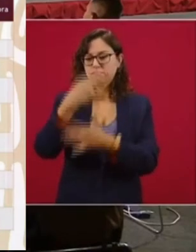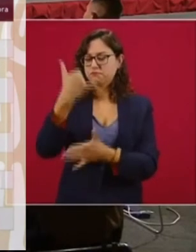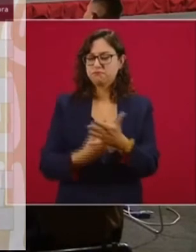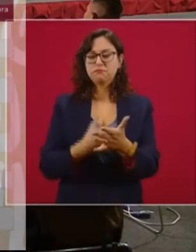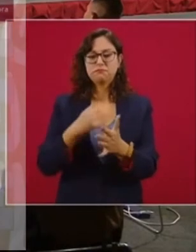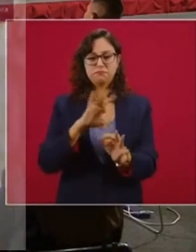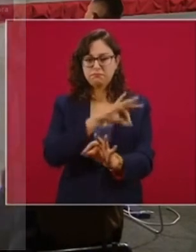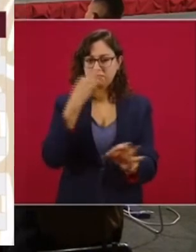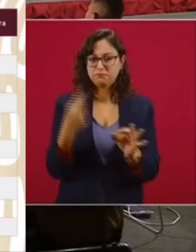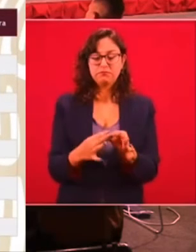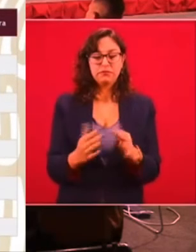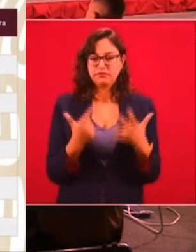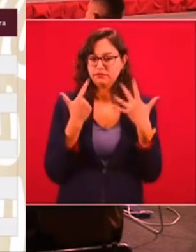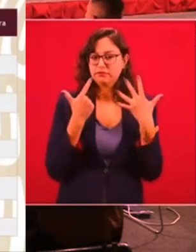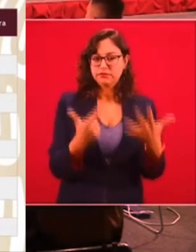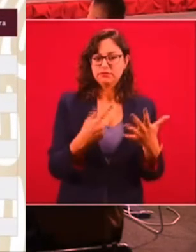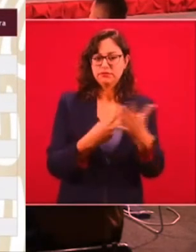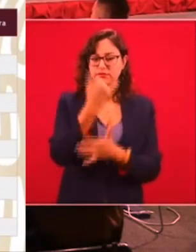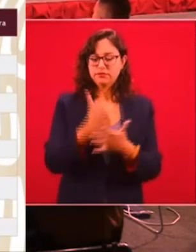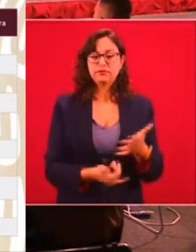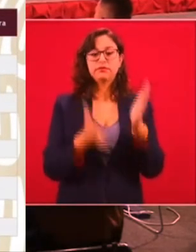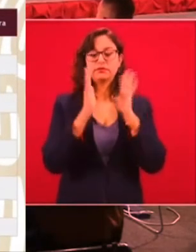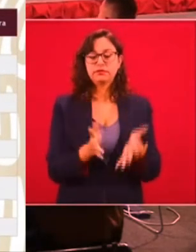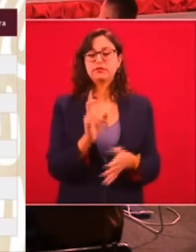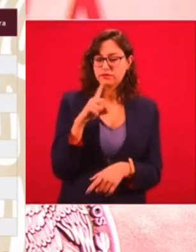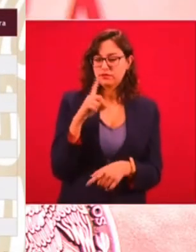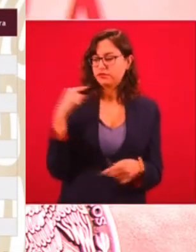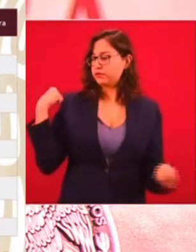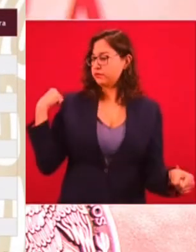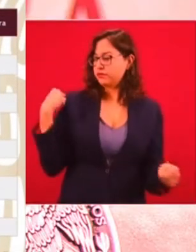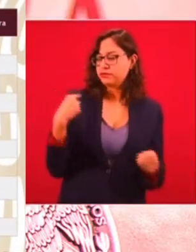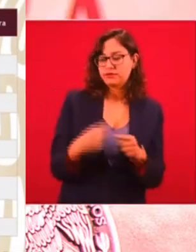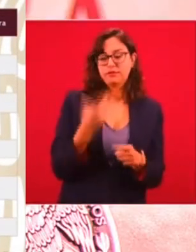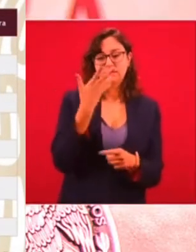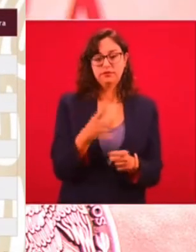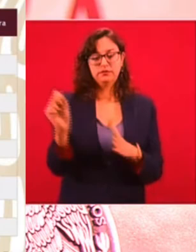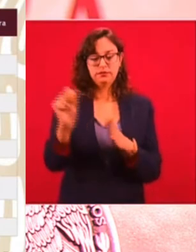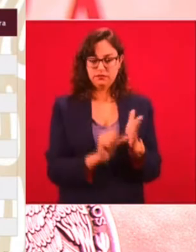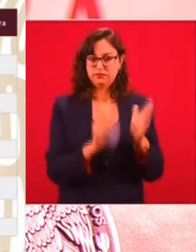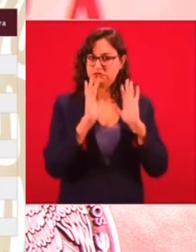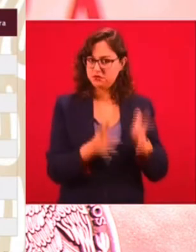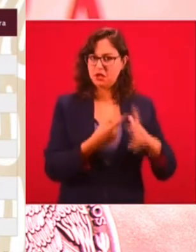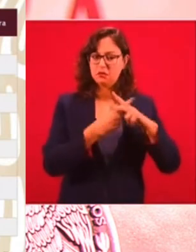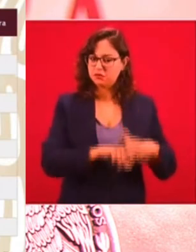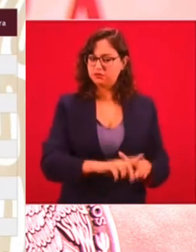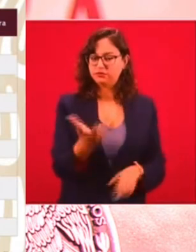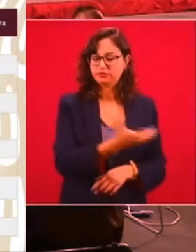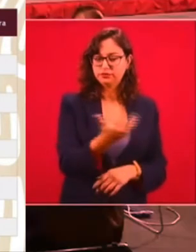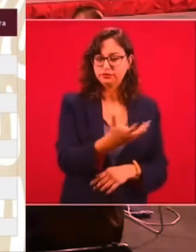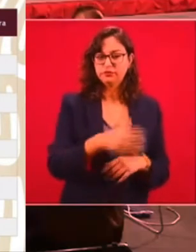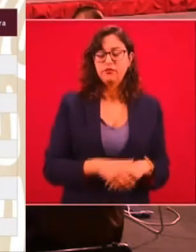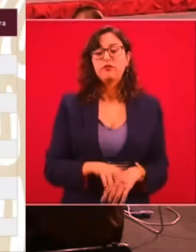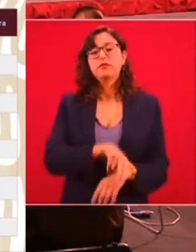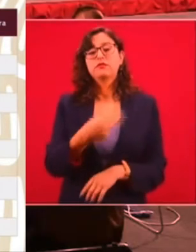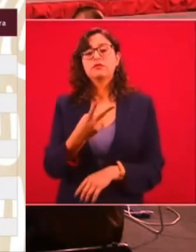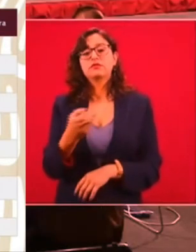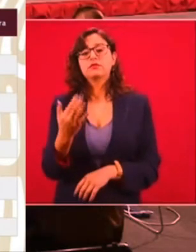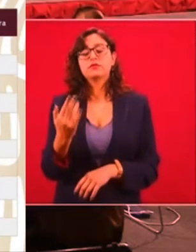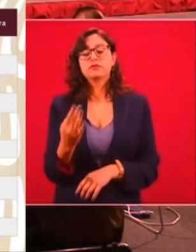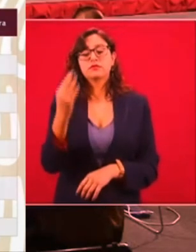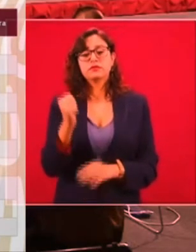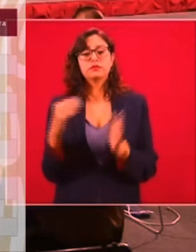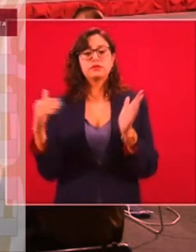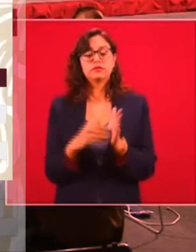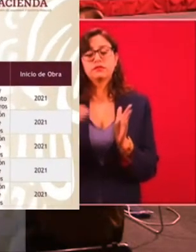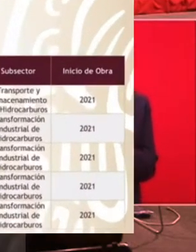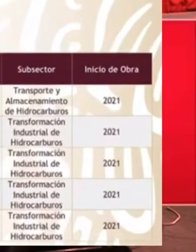proyectos que están ya en ejecución por 38 mil millones de pesos y un total de 32 proyectos por 259 mil millones de pesos, de